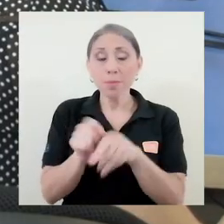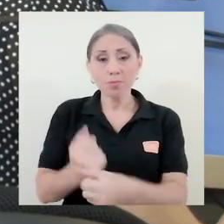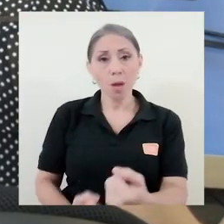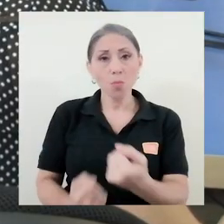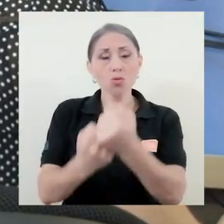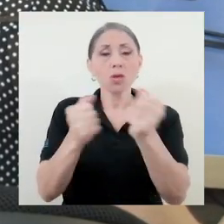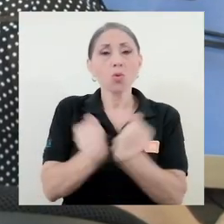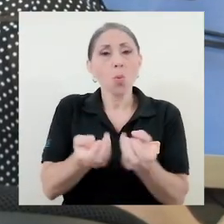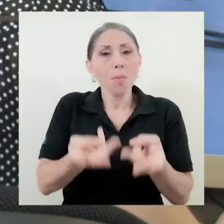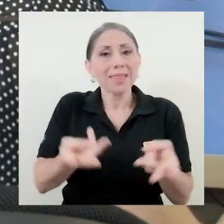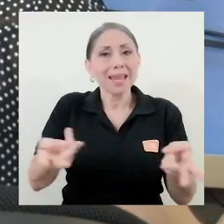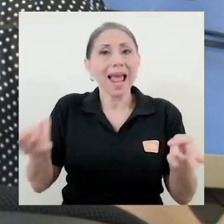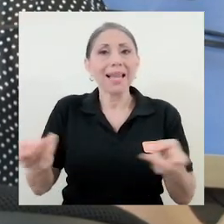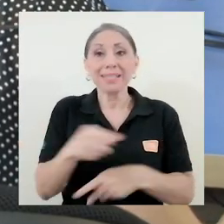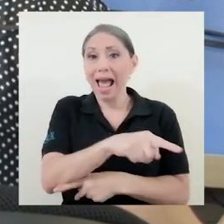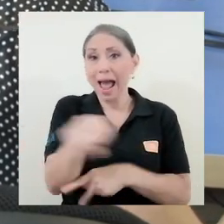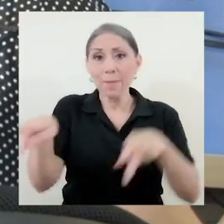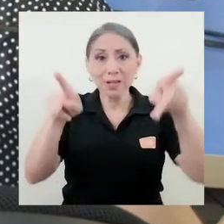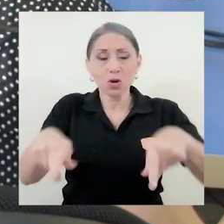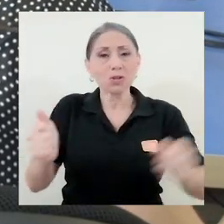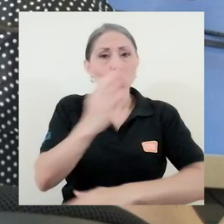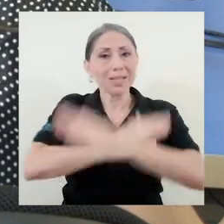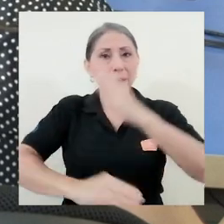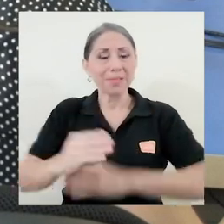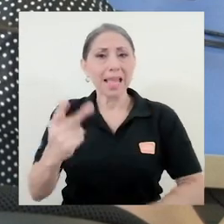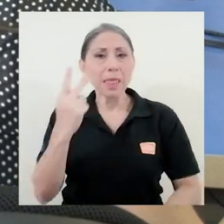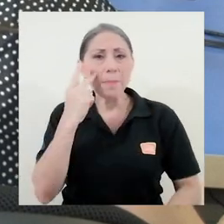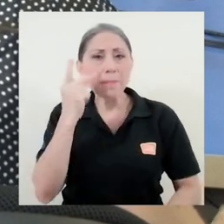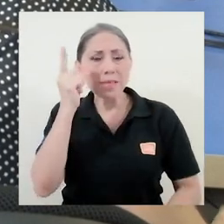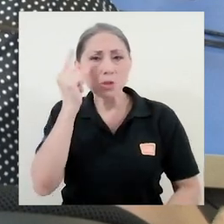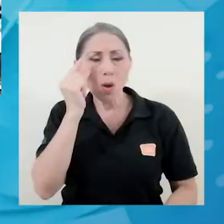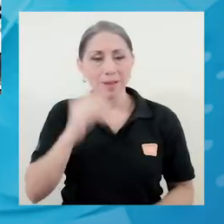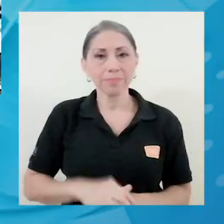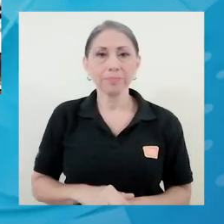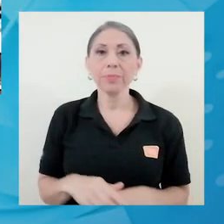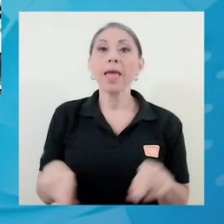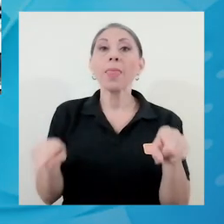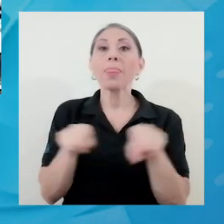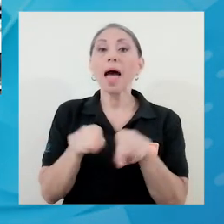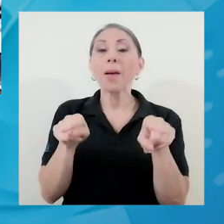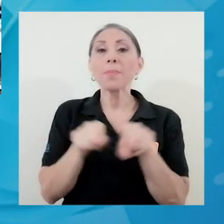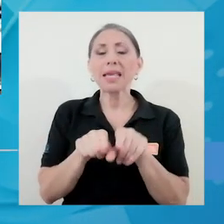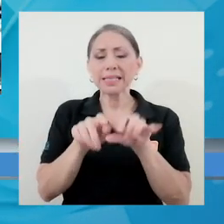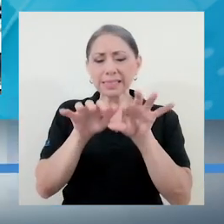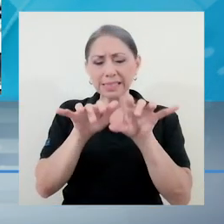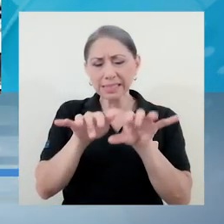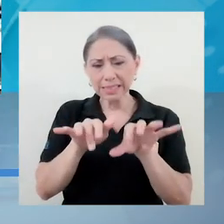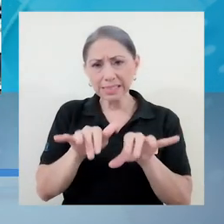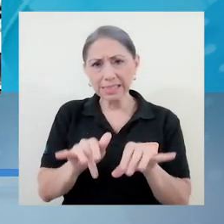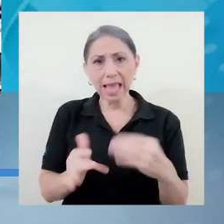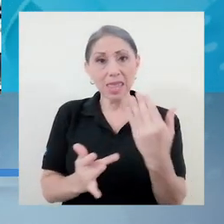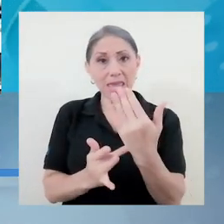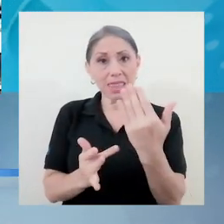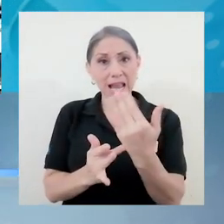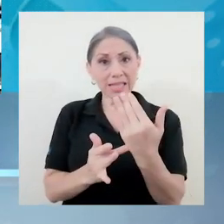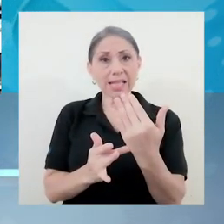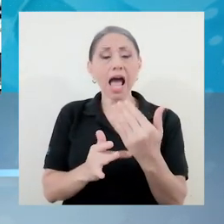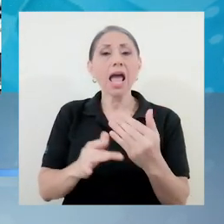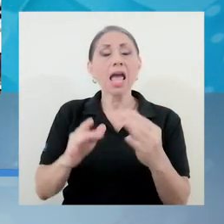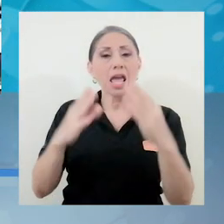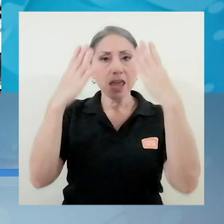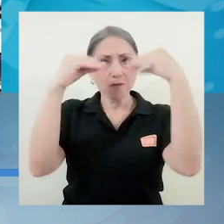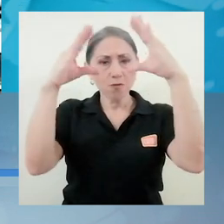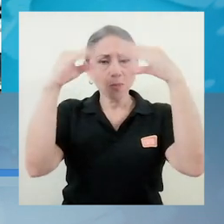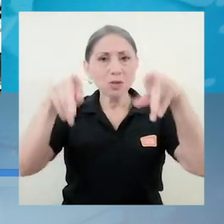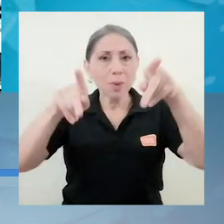está apoyando con materiales a personas con discapacidad visual. También se digitaliza información para las